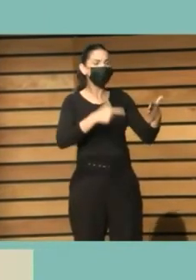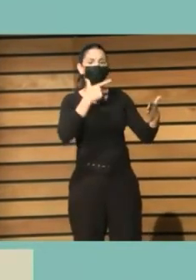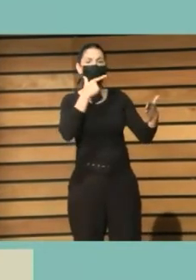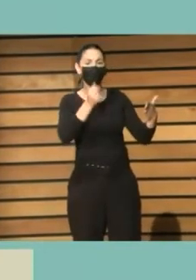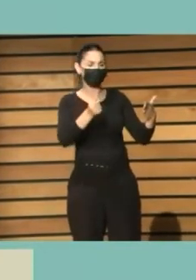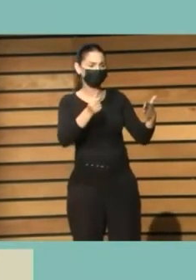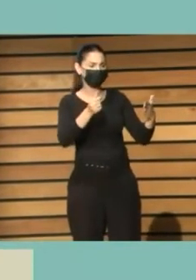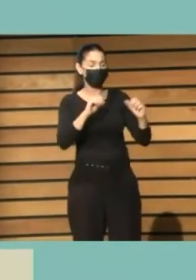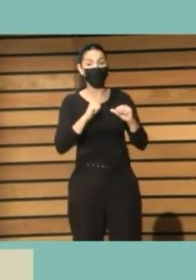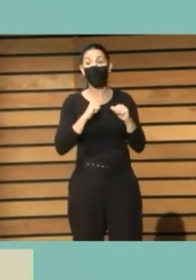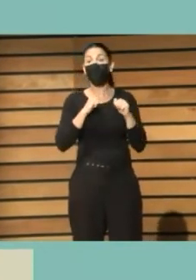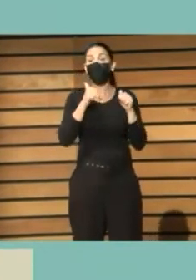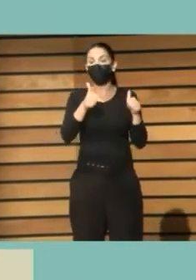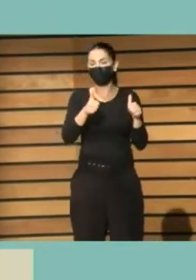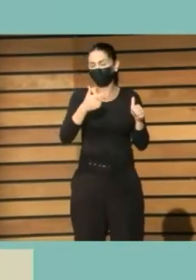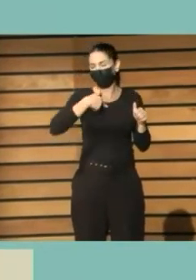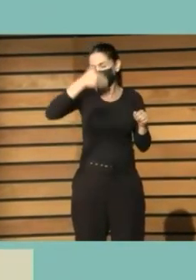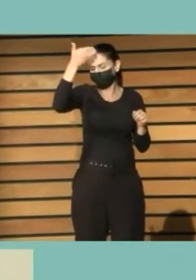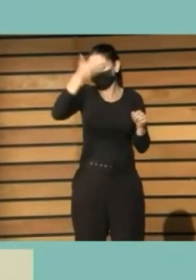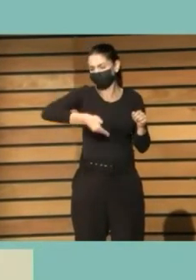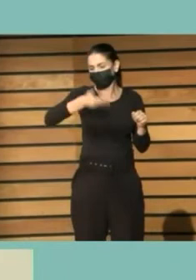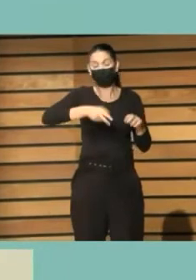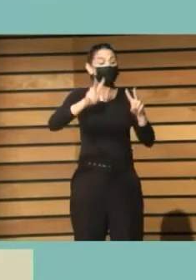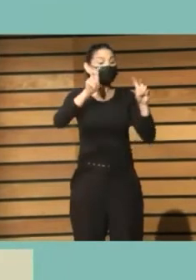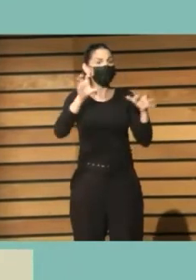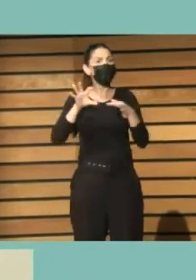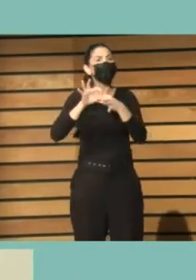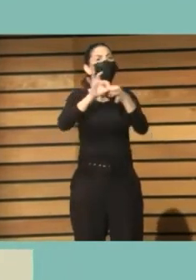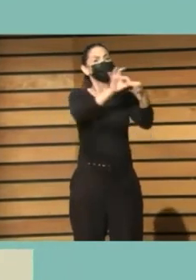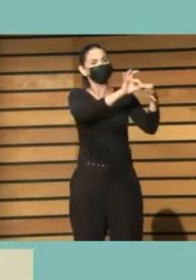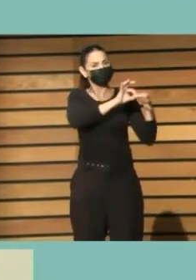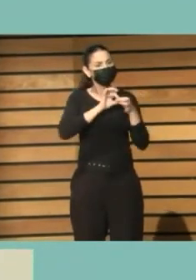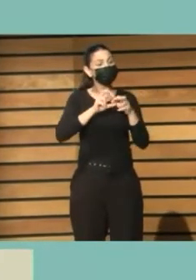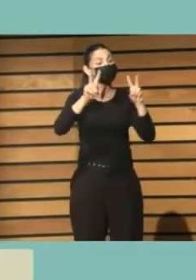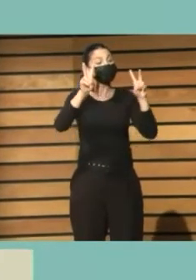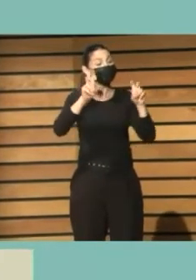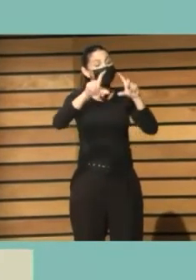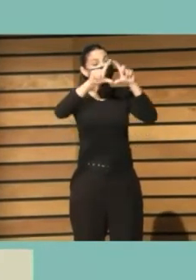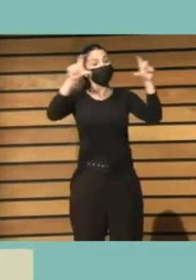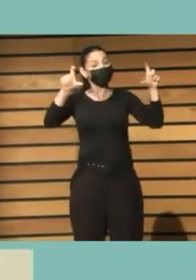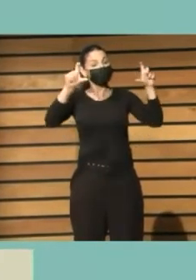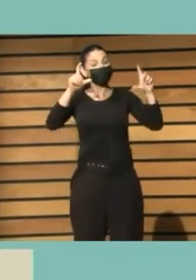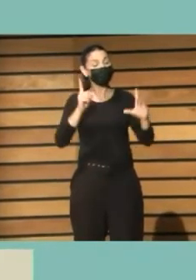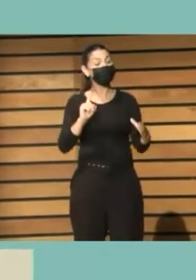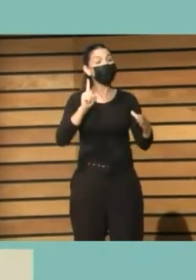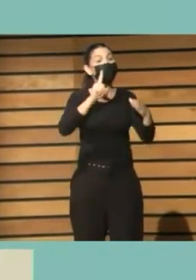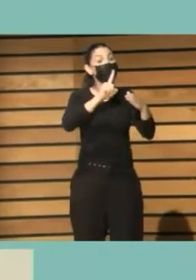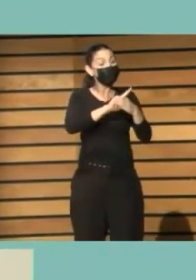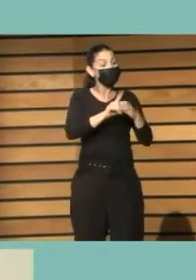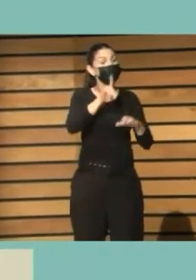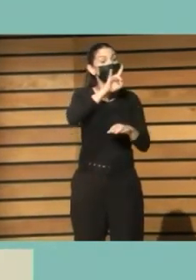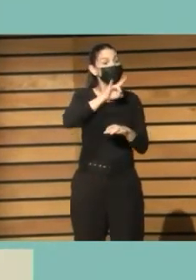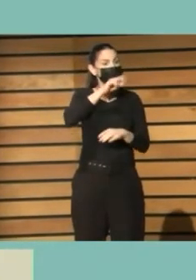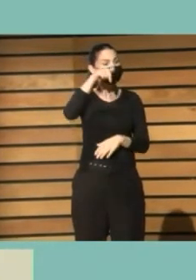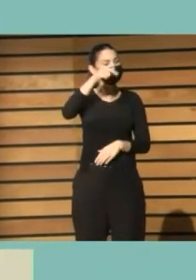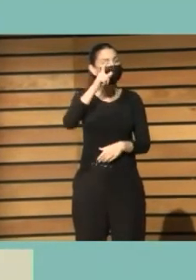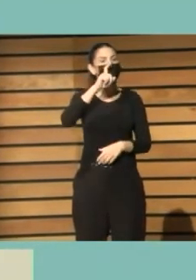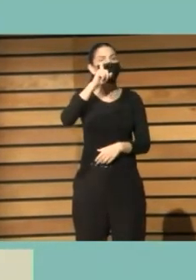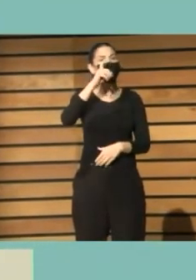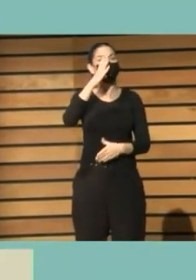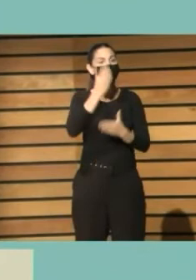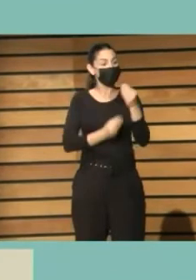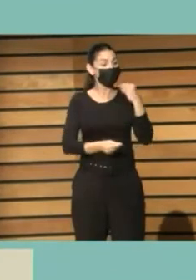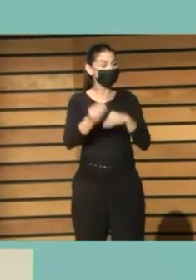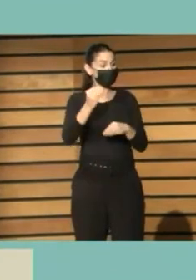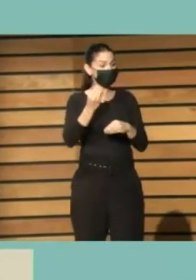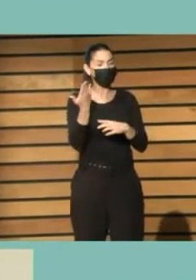fue fundamental por no decir imprescindible la alianza con Plena Inclusión Canarias que es una federación de organizaciones que representa a